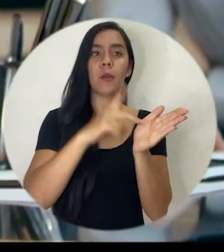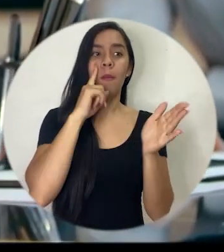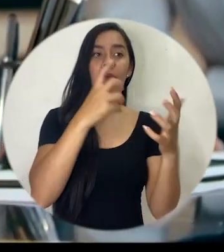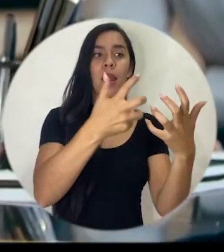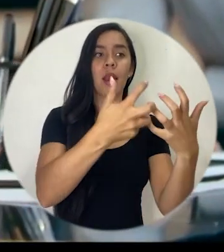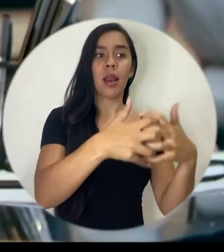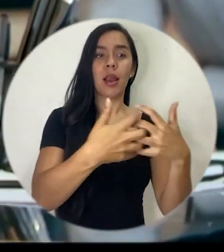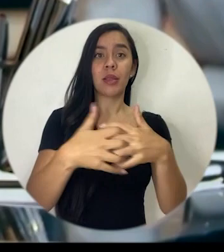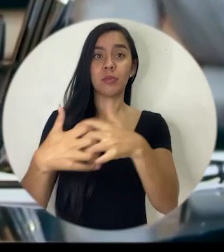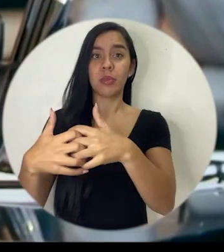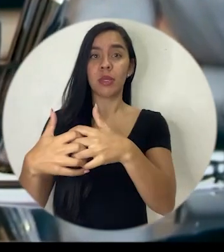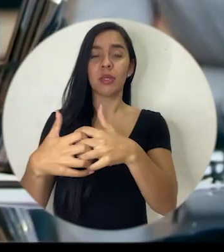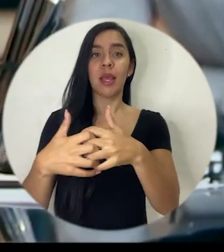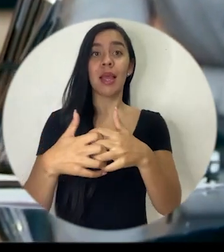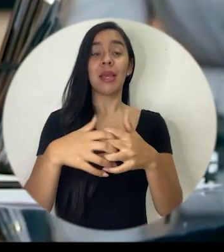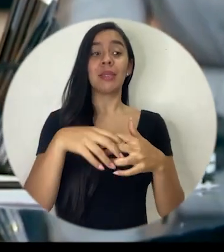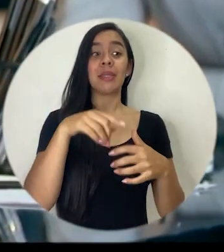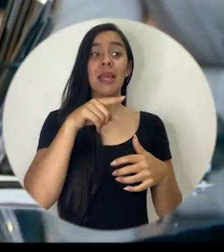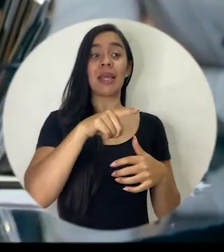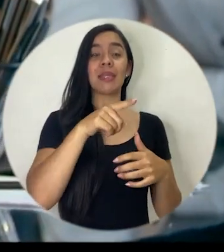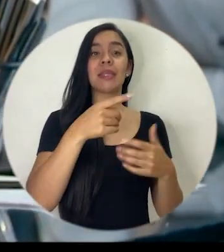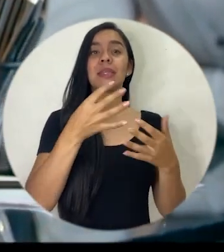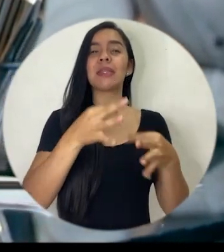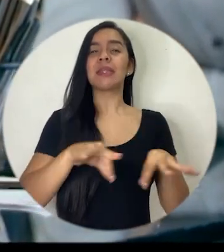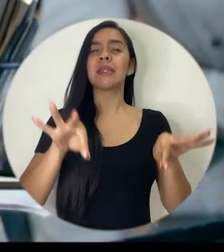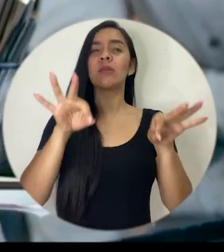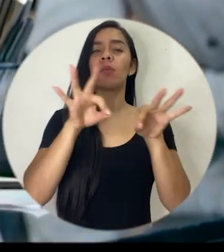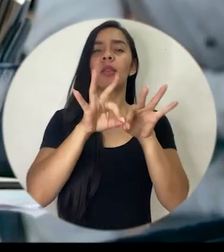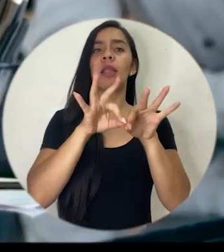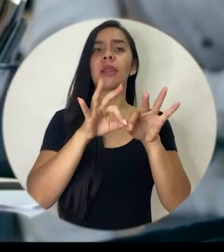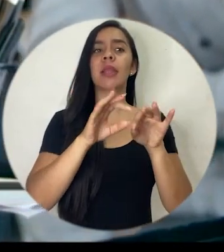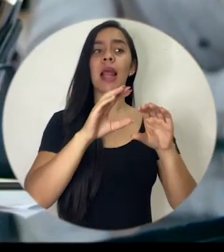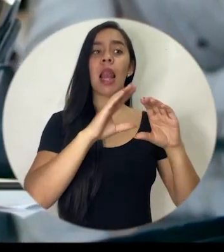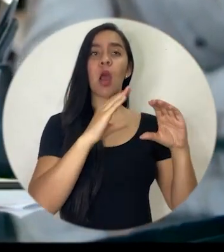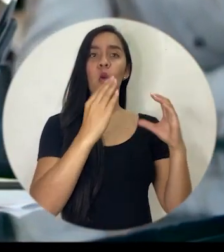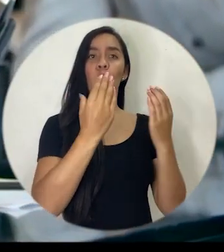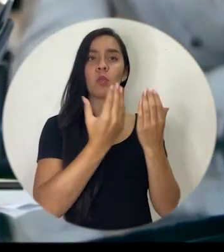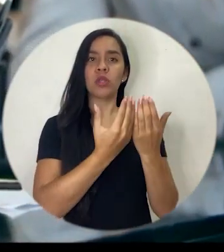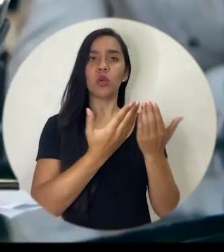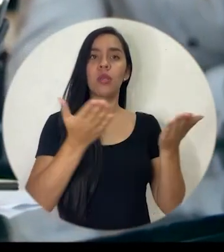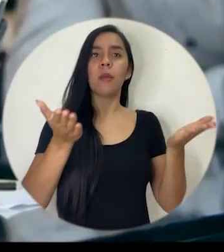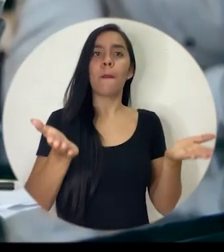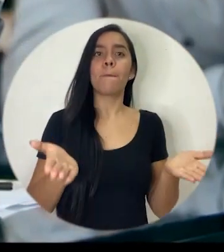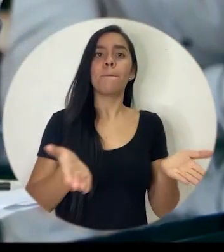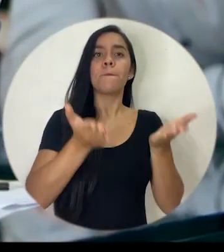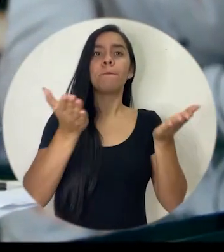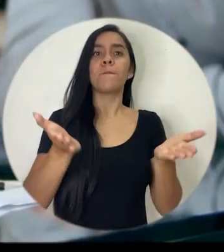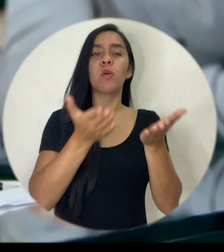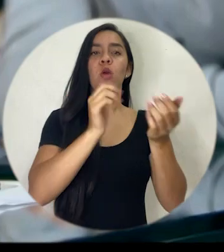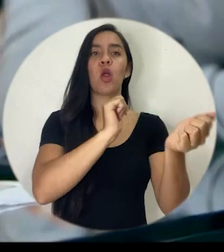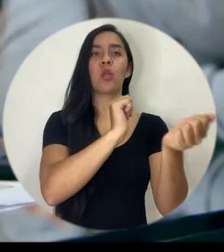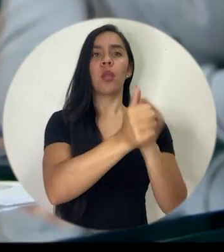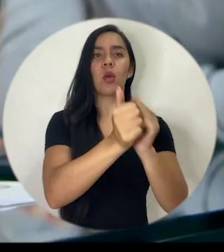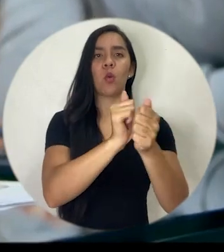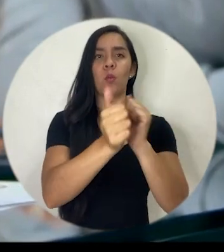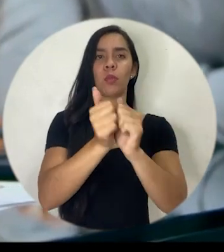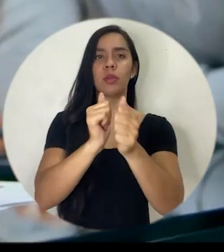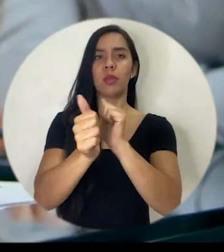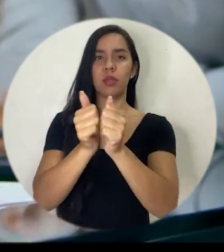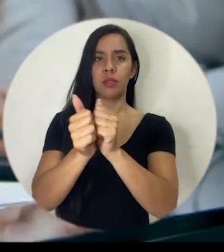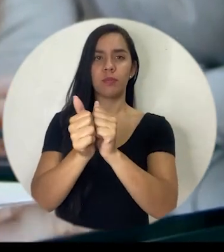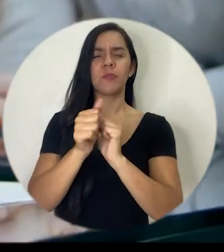muy importante la fortaleza de la comisión de promoción de la competencia para que